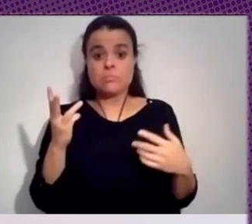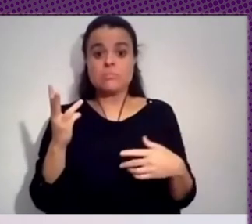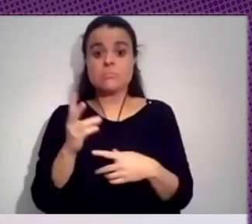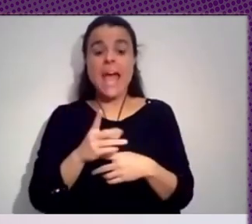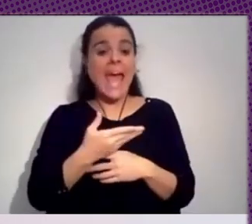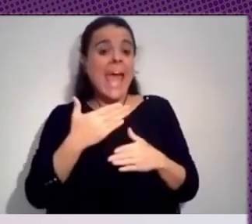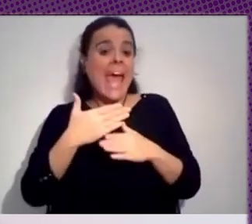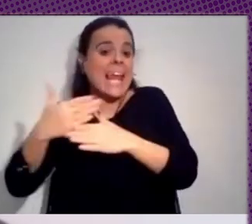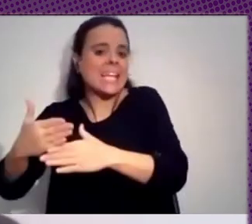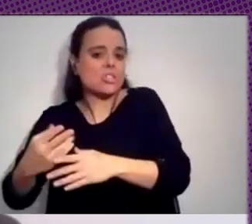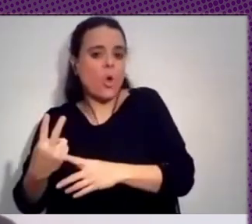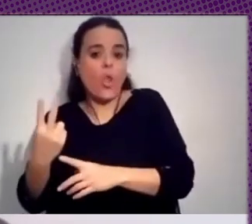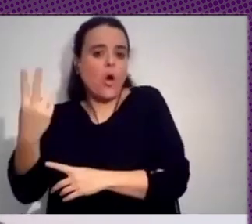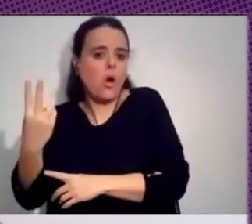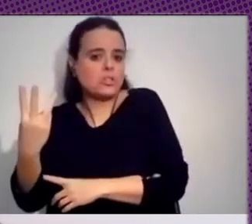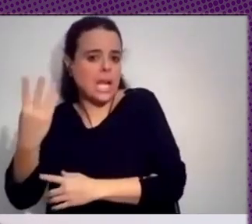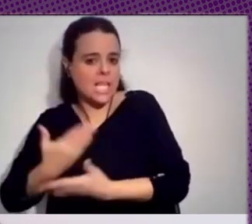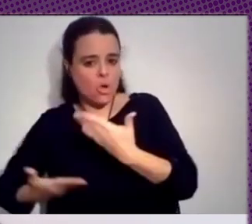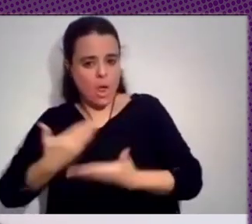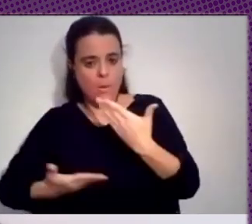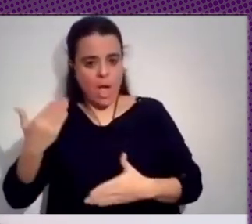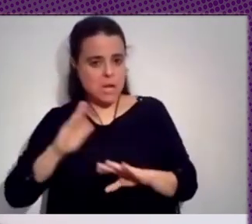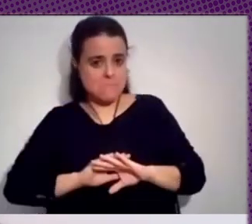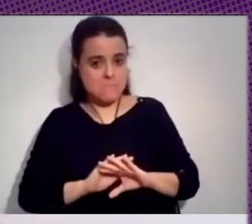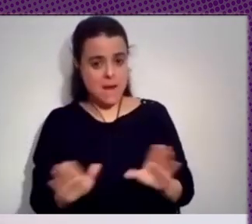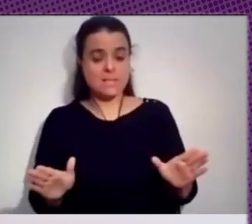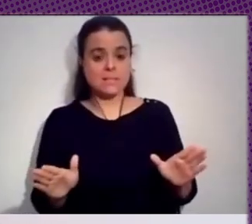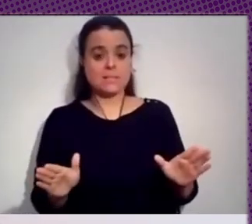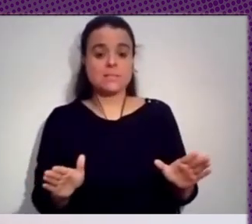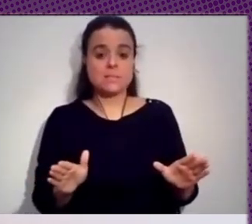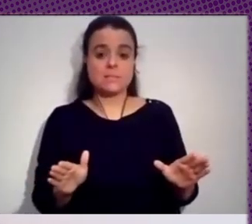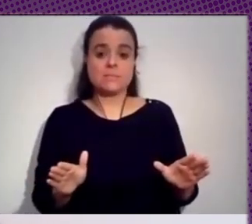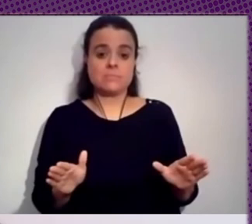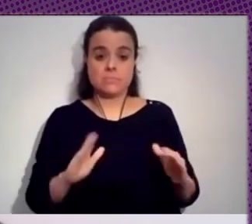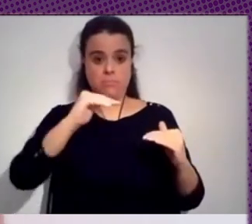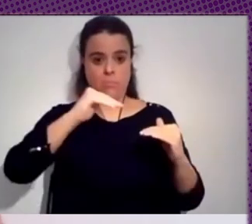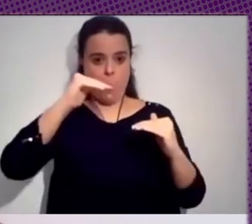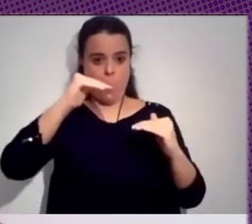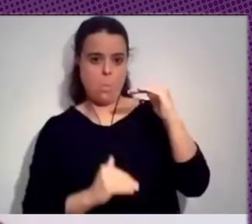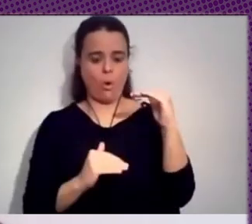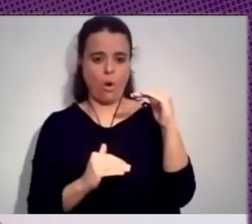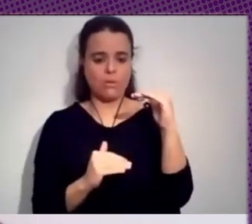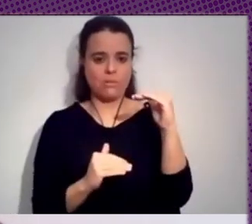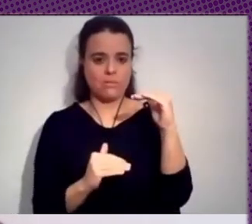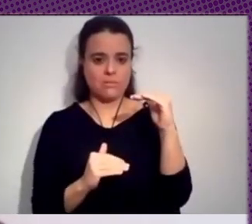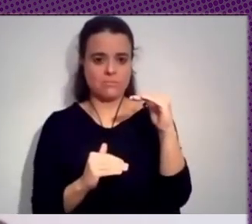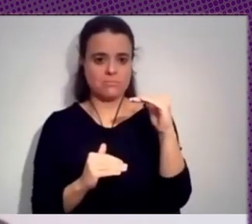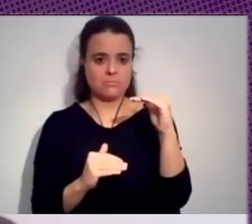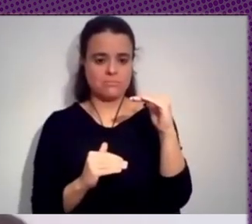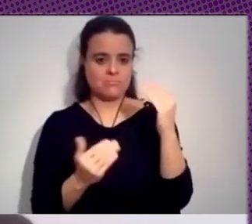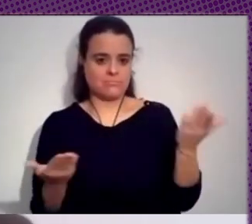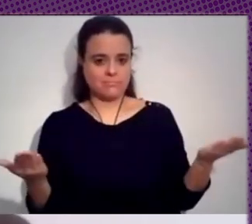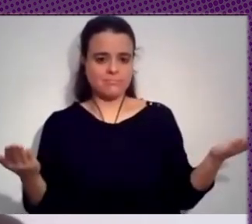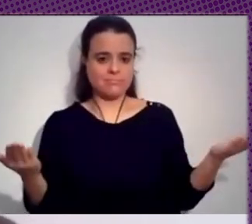nunca tiene más de dos o tres colaboradores yo creo que este desnivel es decir esta intención de la de